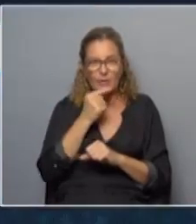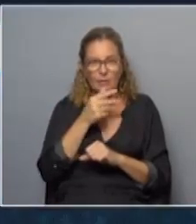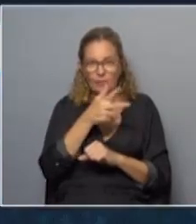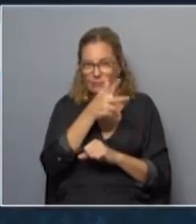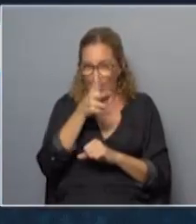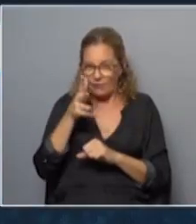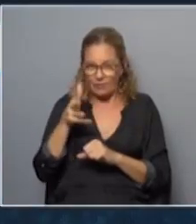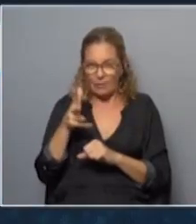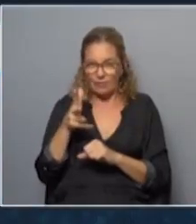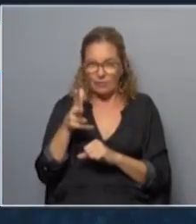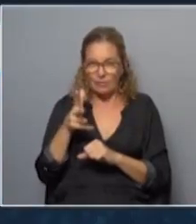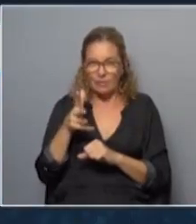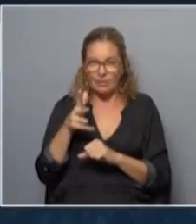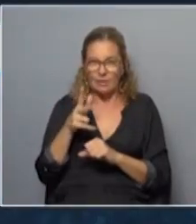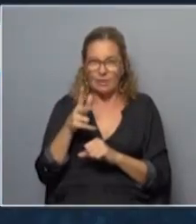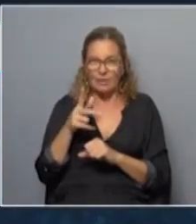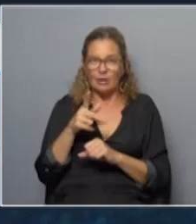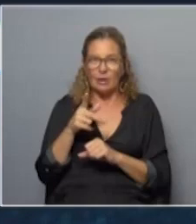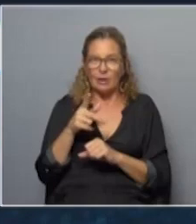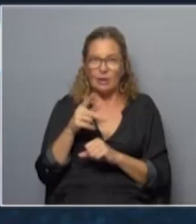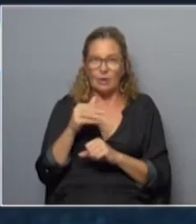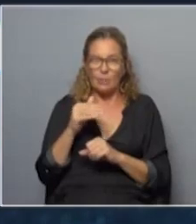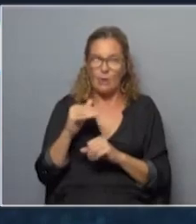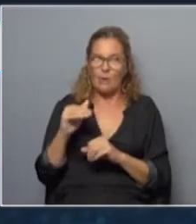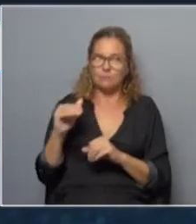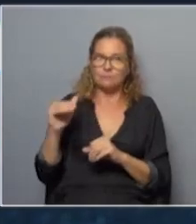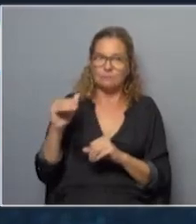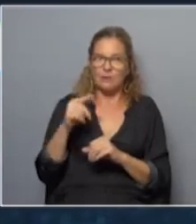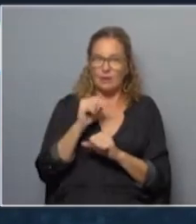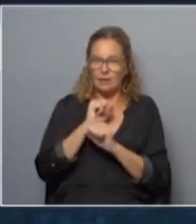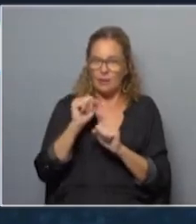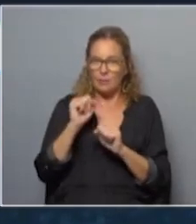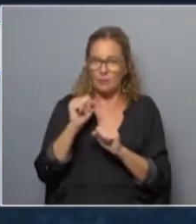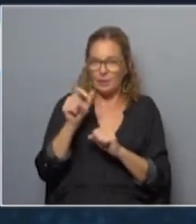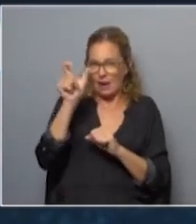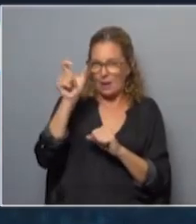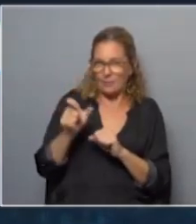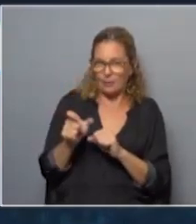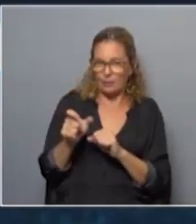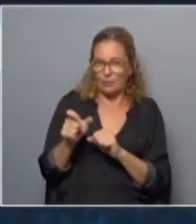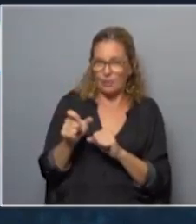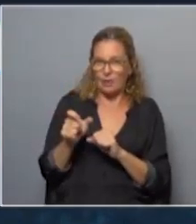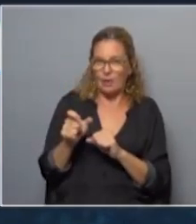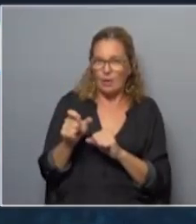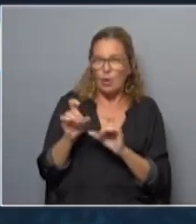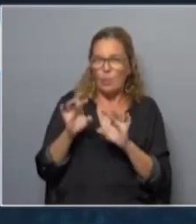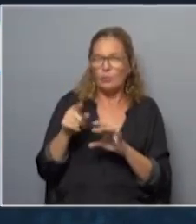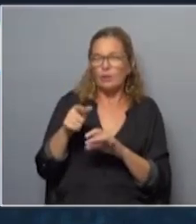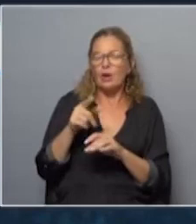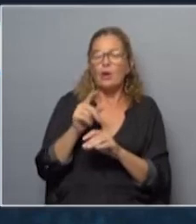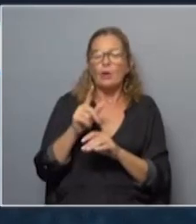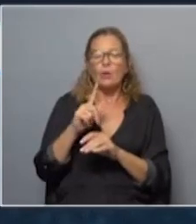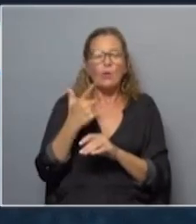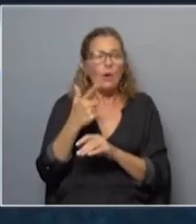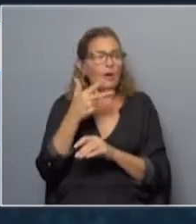filmación es una barra demasiado alta que se le pone al ciudadano común que se diga si usted no filma